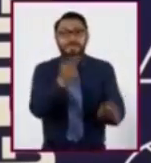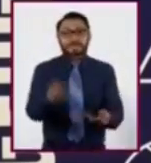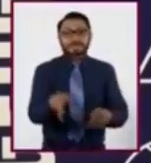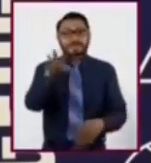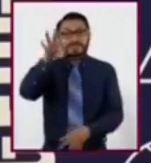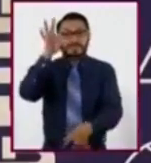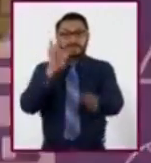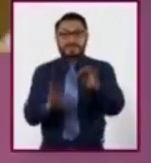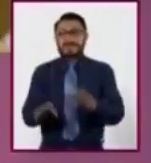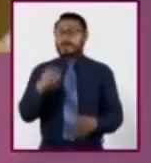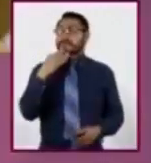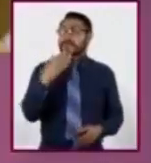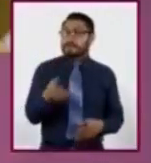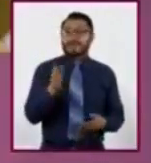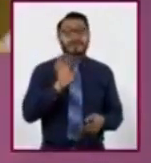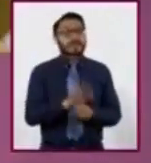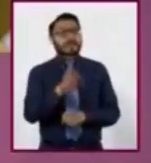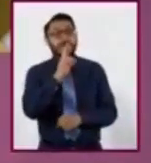la opción correcta.